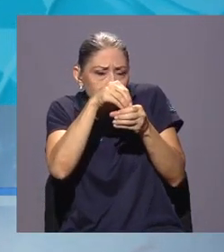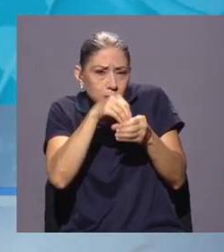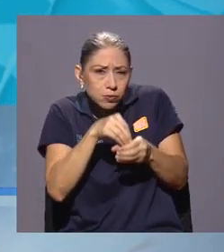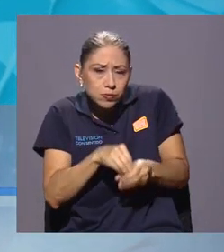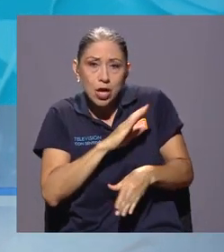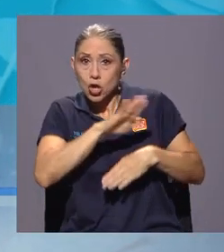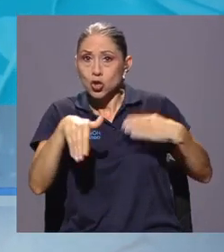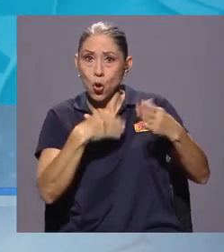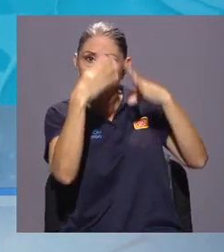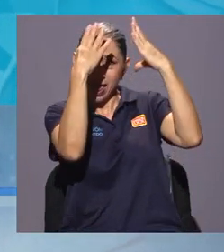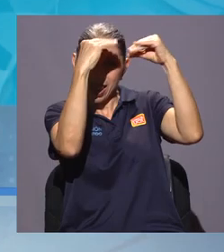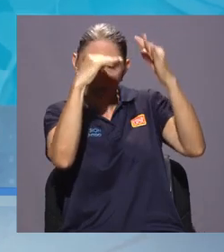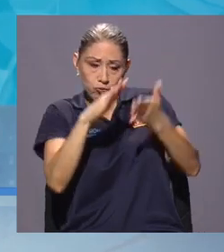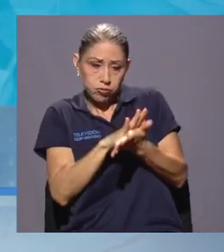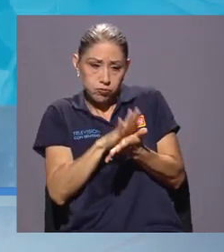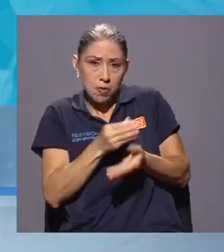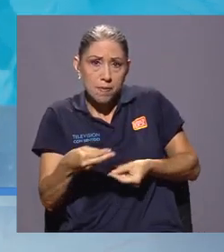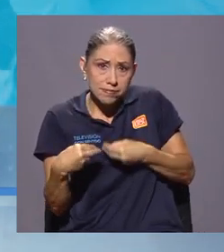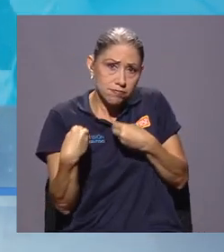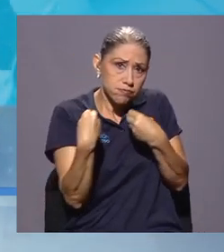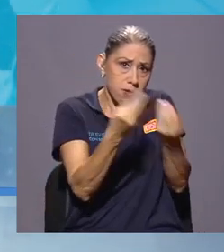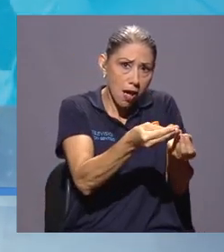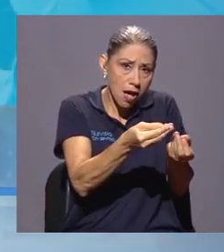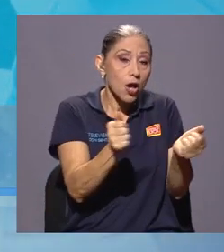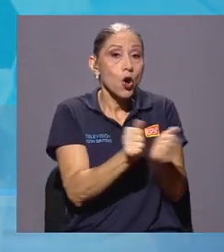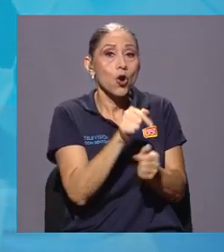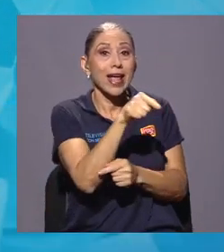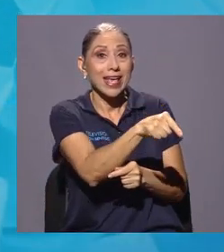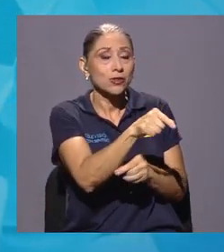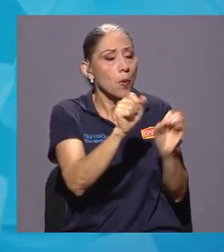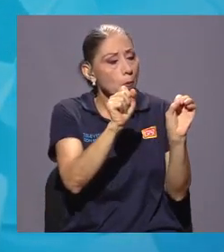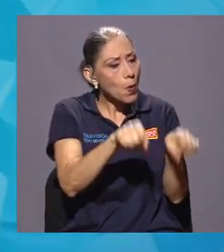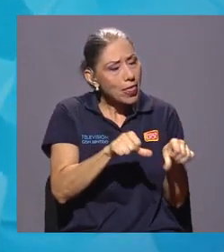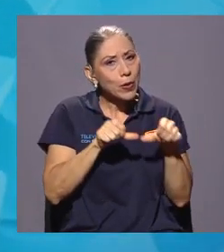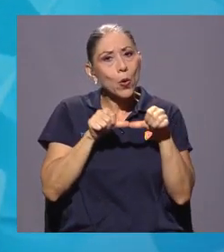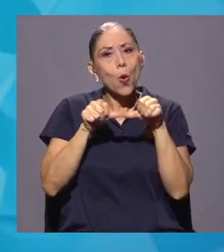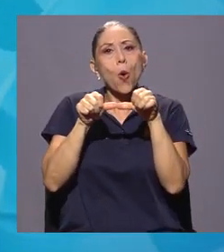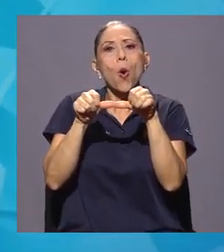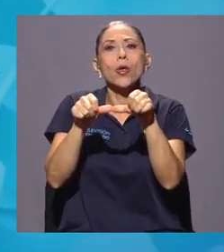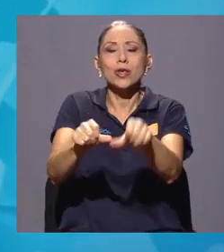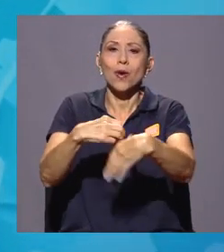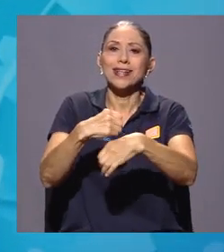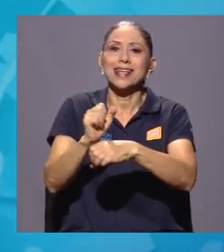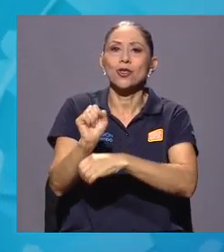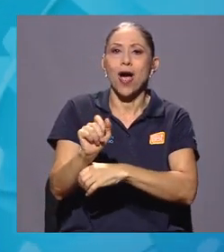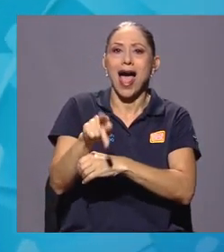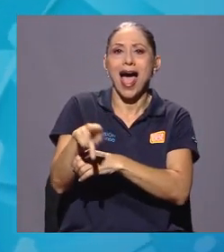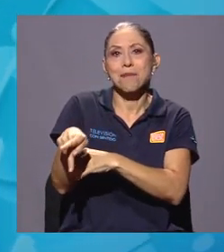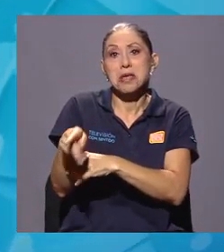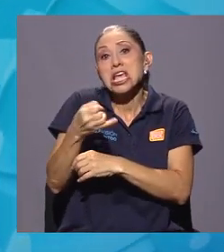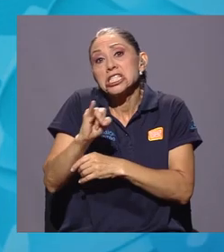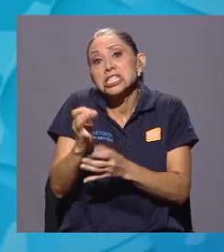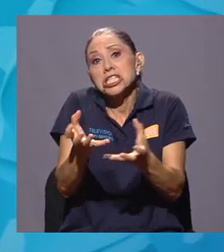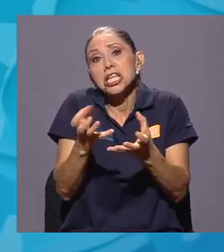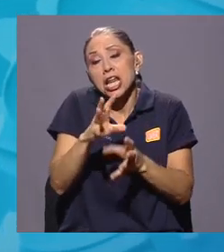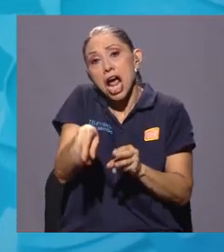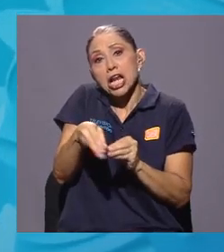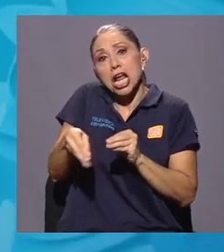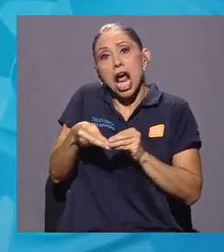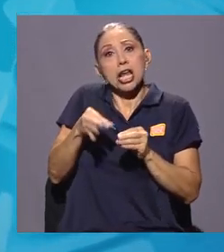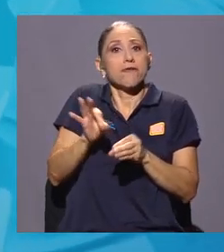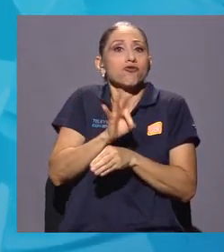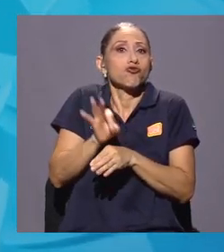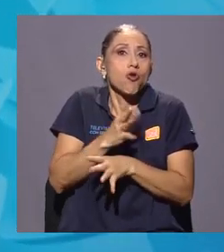toda la documentación que les entregó para con eso ellos continuar el desarrollo de la aplicación. Si quieren agregarle funcionalidad,